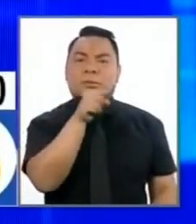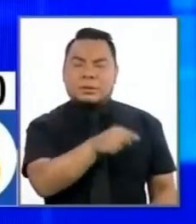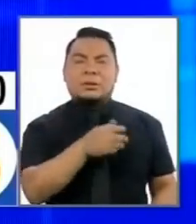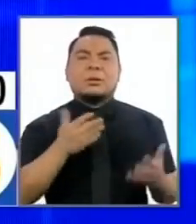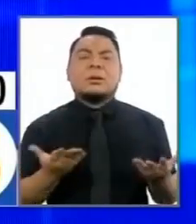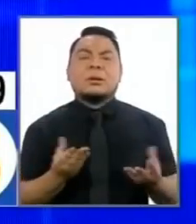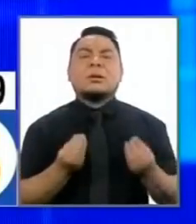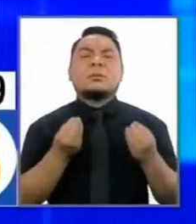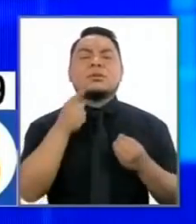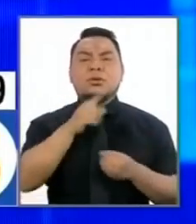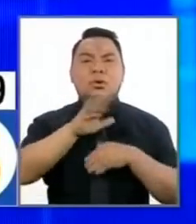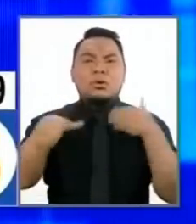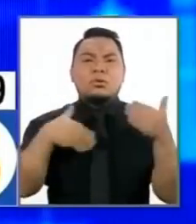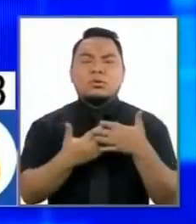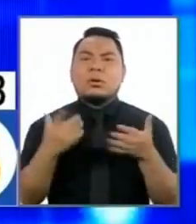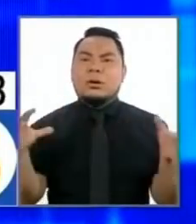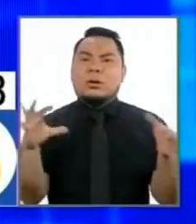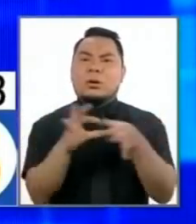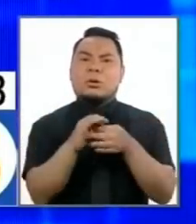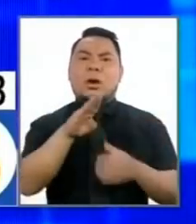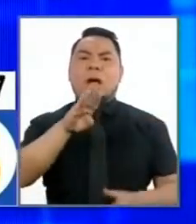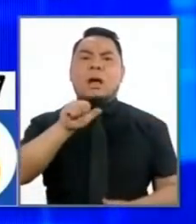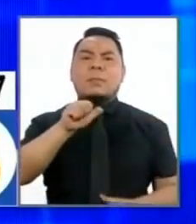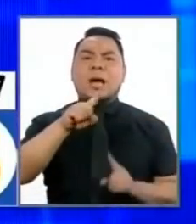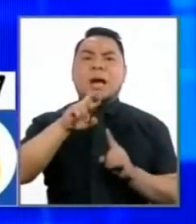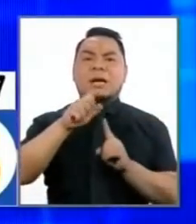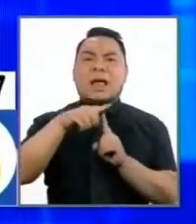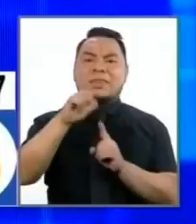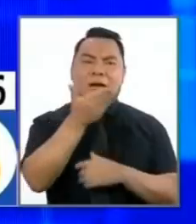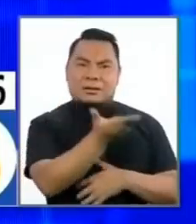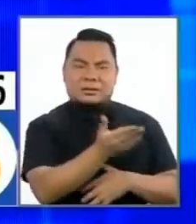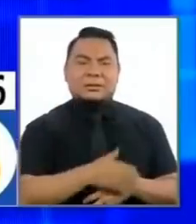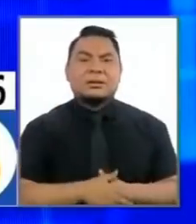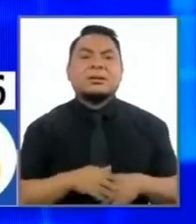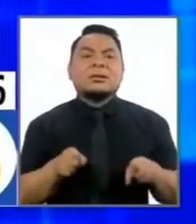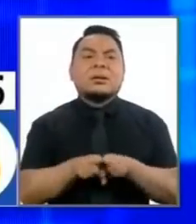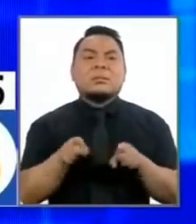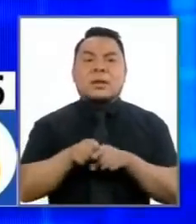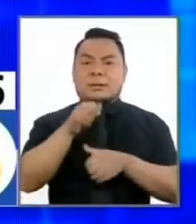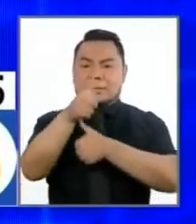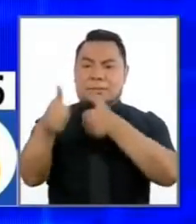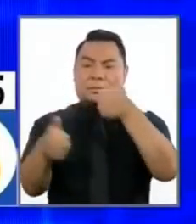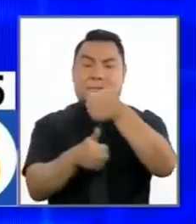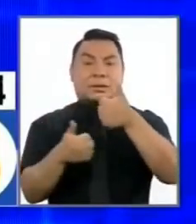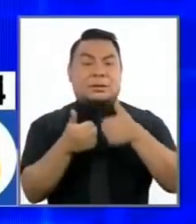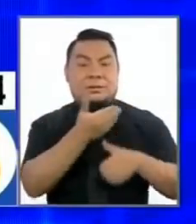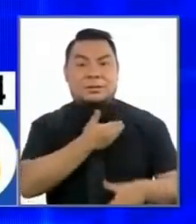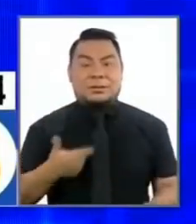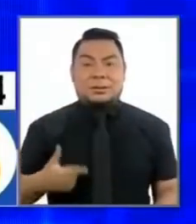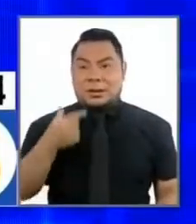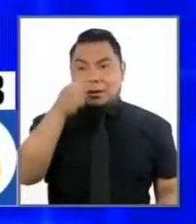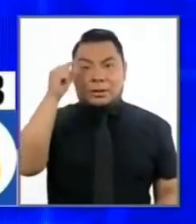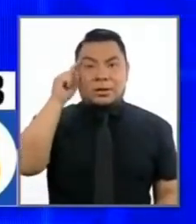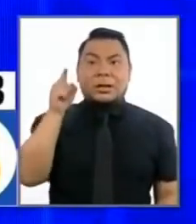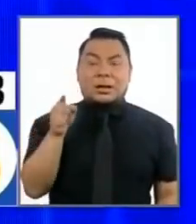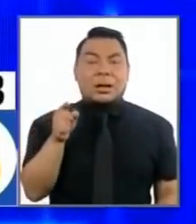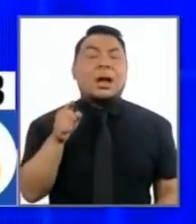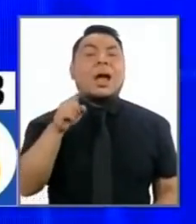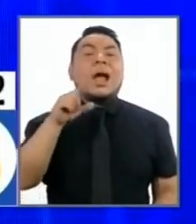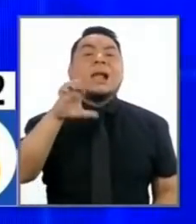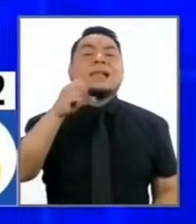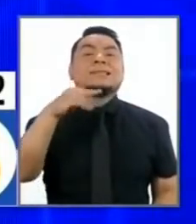con las confecciones del señor Barata. También del vicepresidente del señor Lescano que